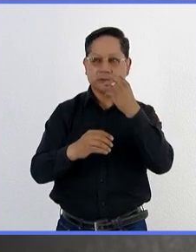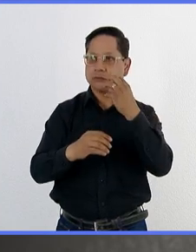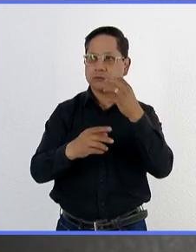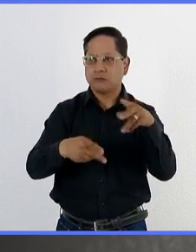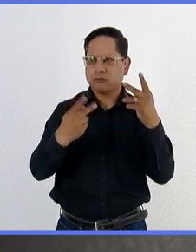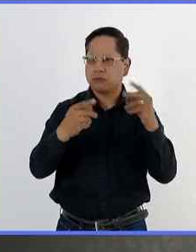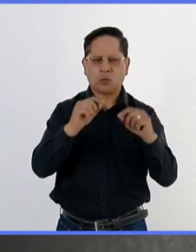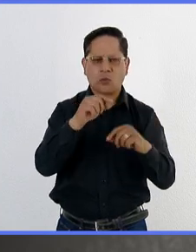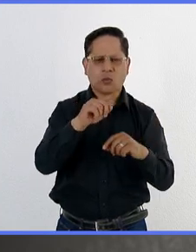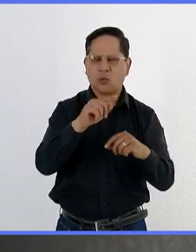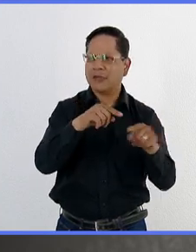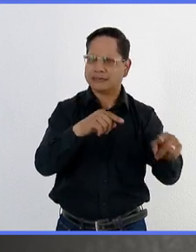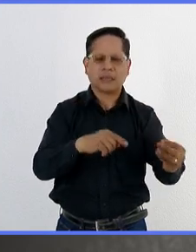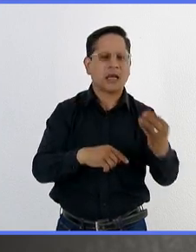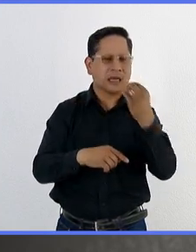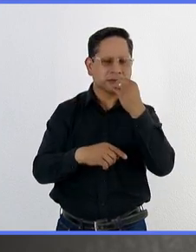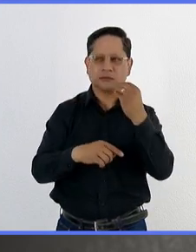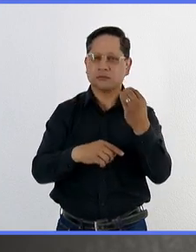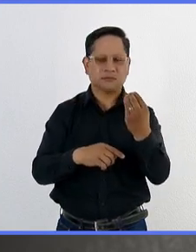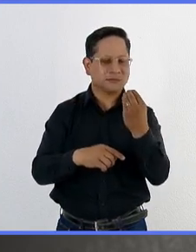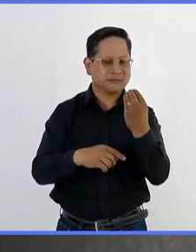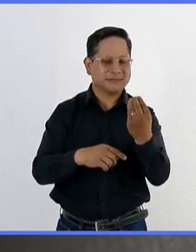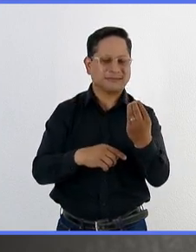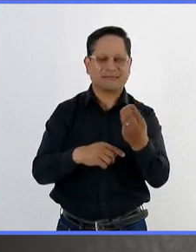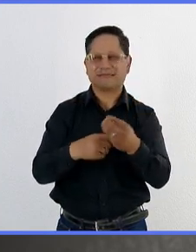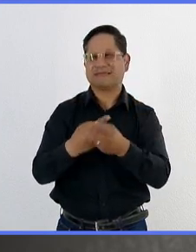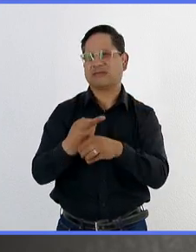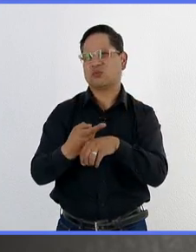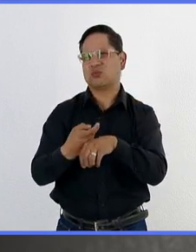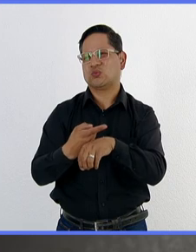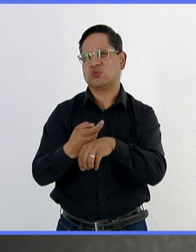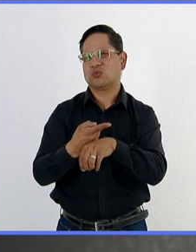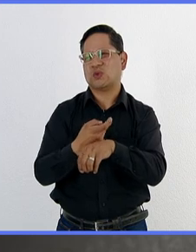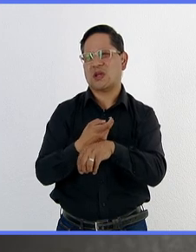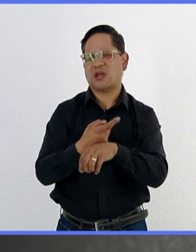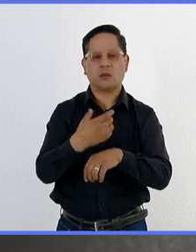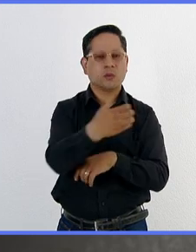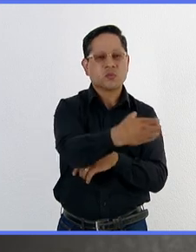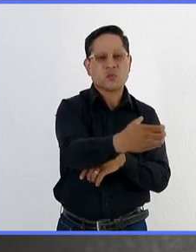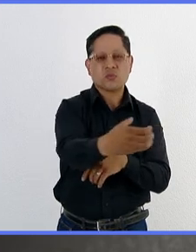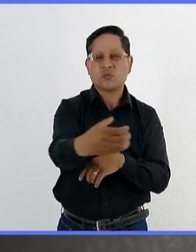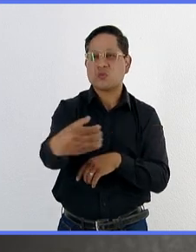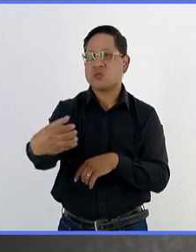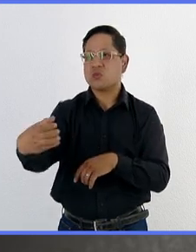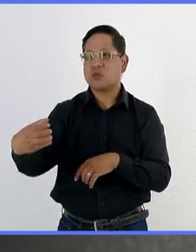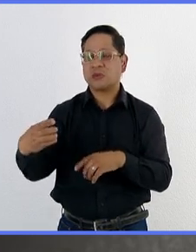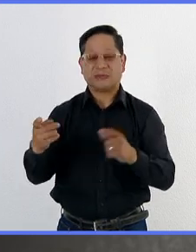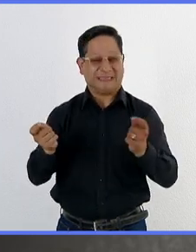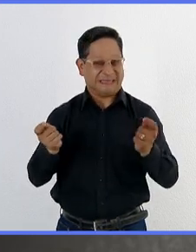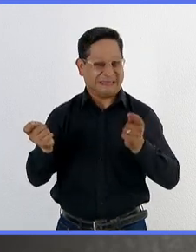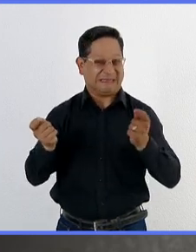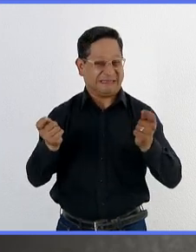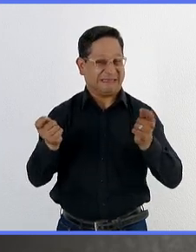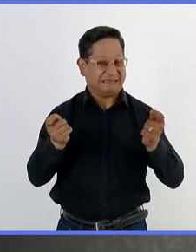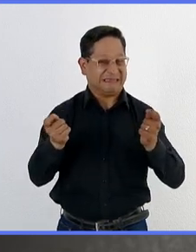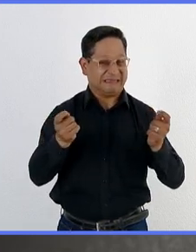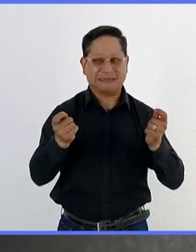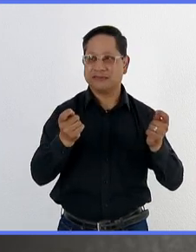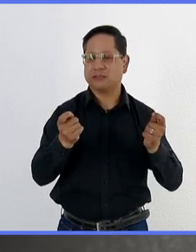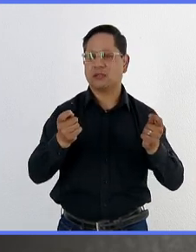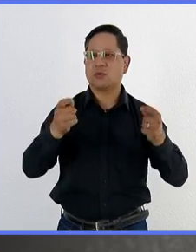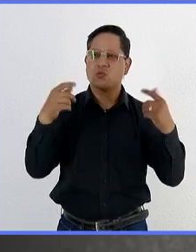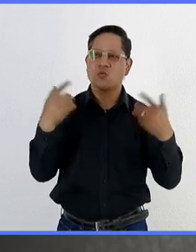ya no va a estar disponible. Si hablamos de ya plantaciones agrícolas, el controlar esta plaga, pues,